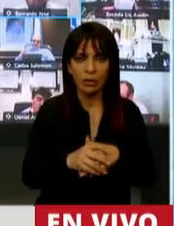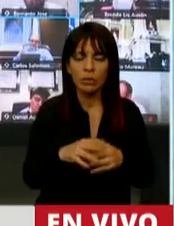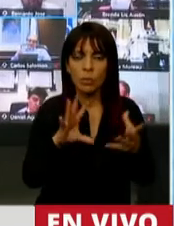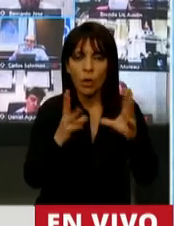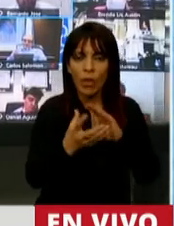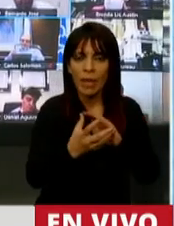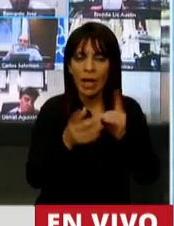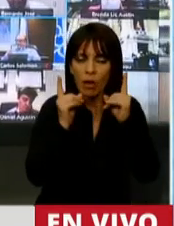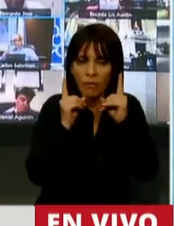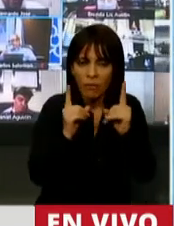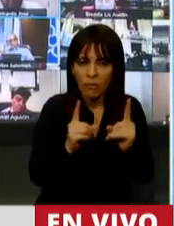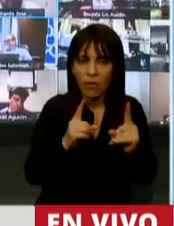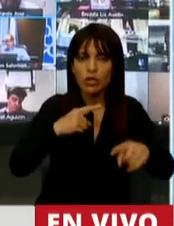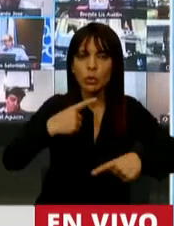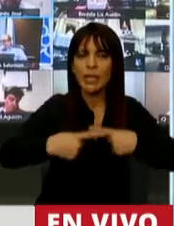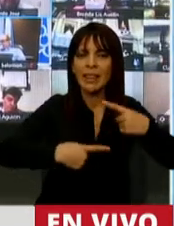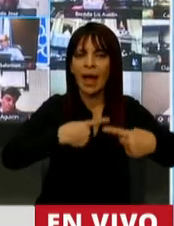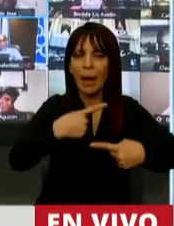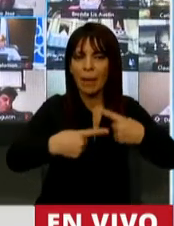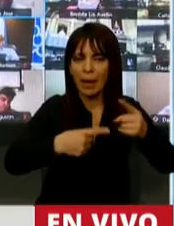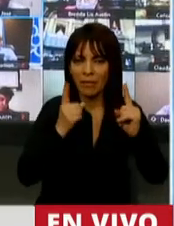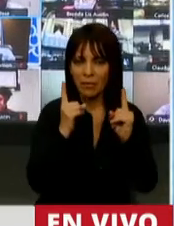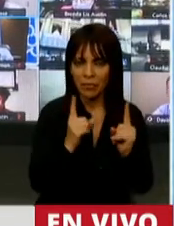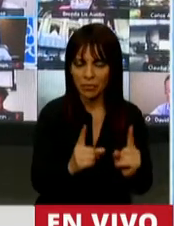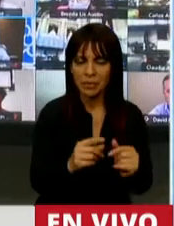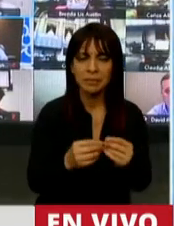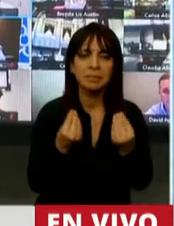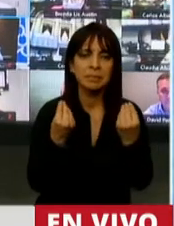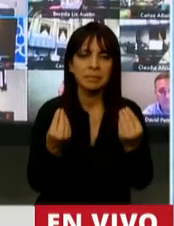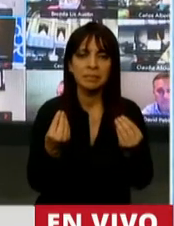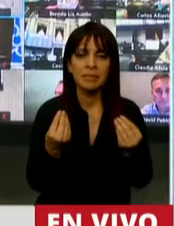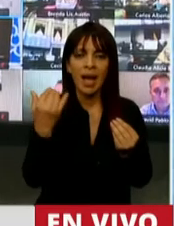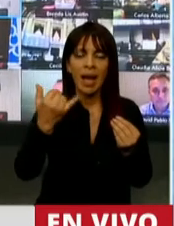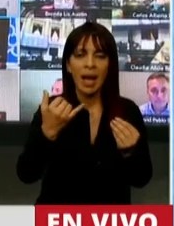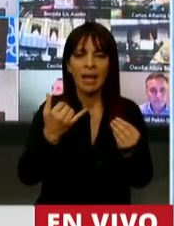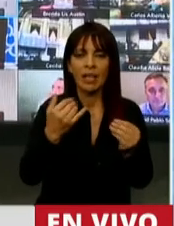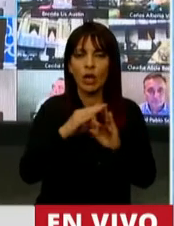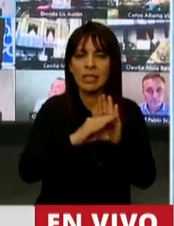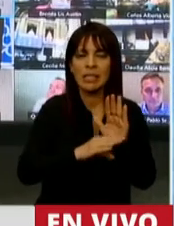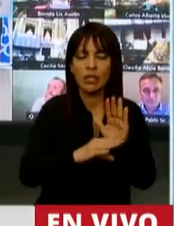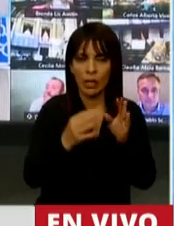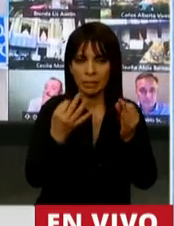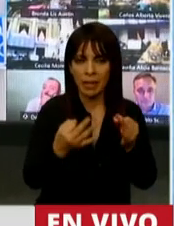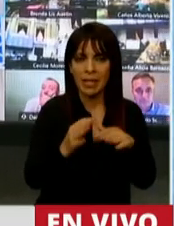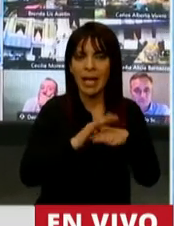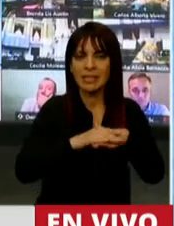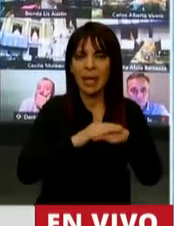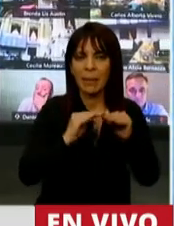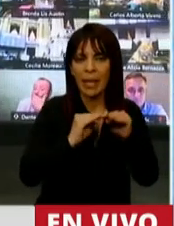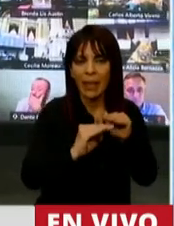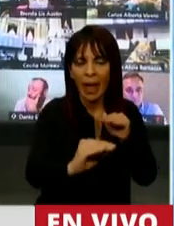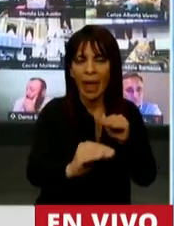modelo sustentable, señor presidente, en el cual se basa en condiciones estructurales como la estabilidad, el